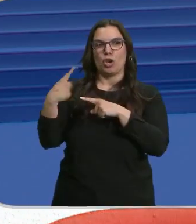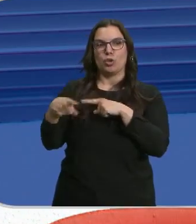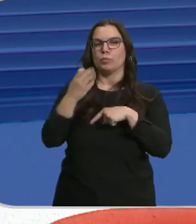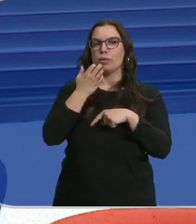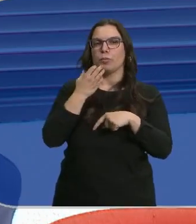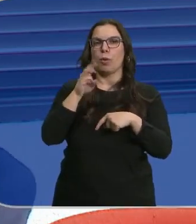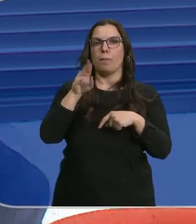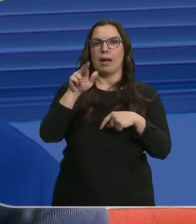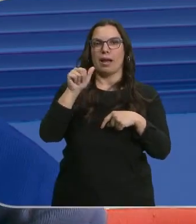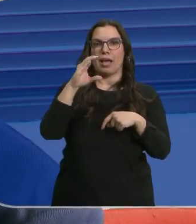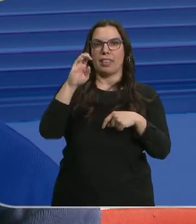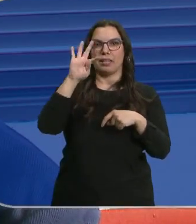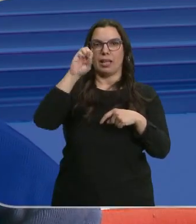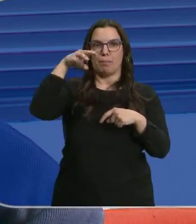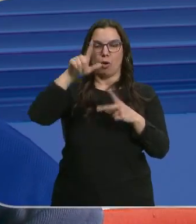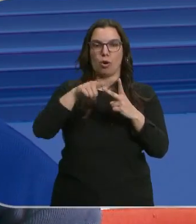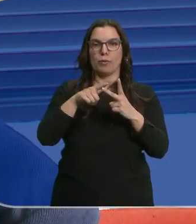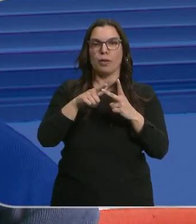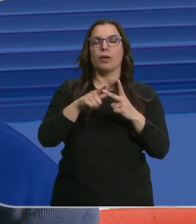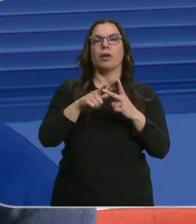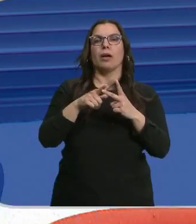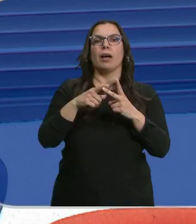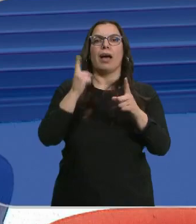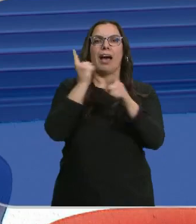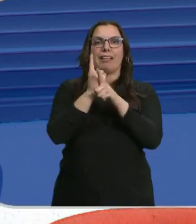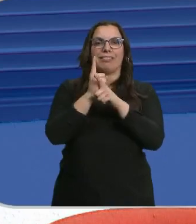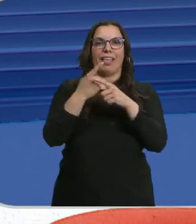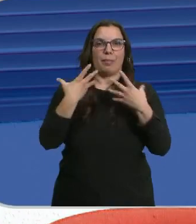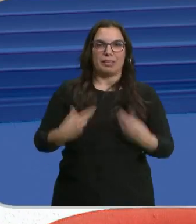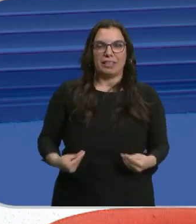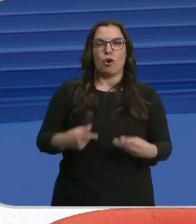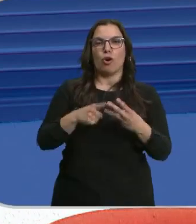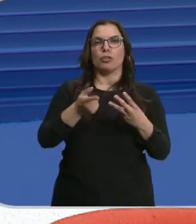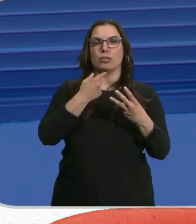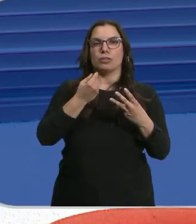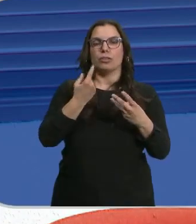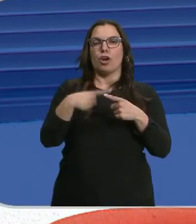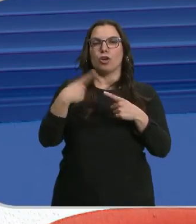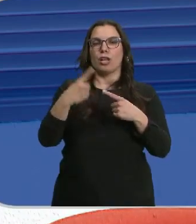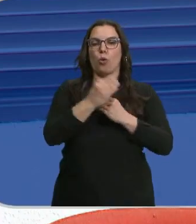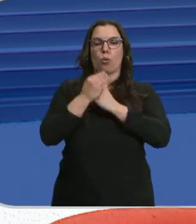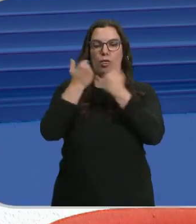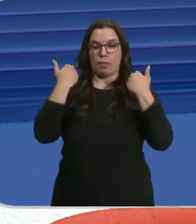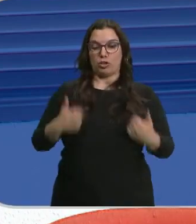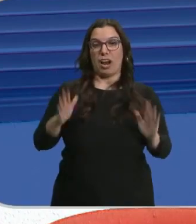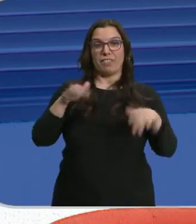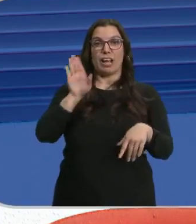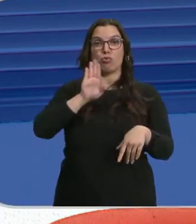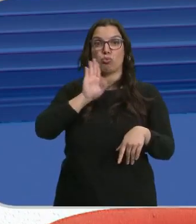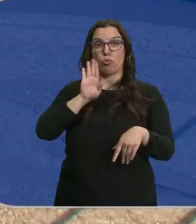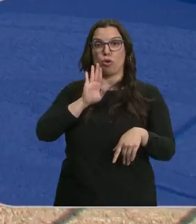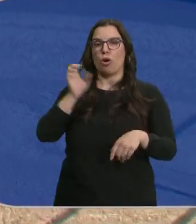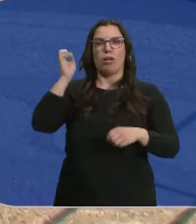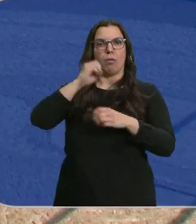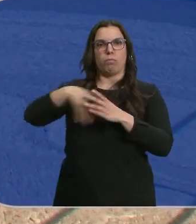sonarán como el paracetamol, herbicidas, antidepresivos, formulaciones de productos de cuidado personal, que al final terminan en nuestras aguas residuales